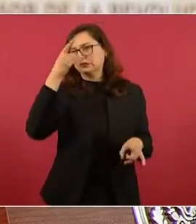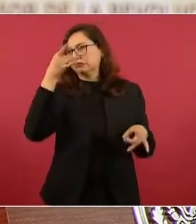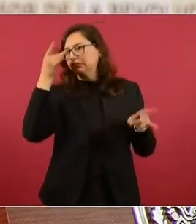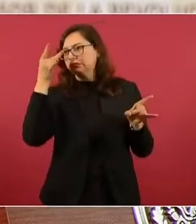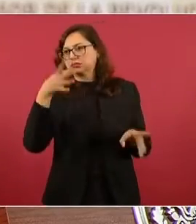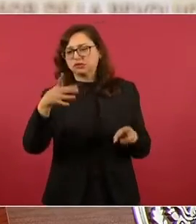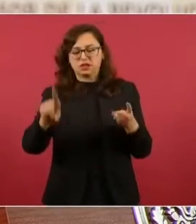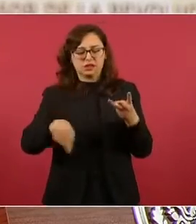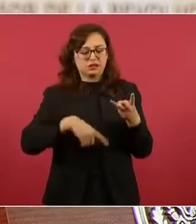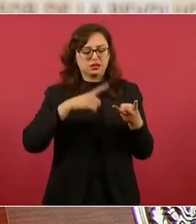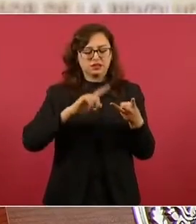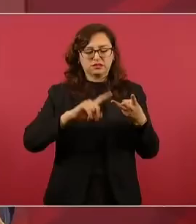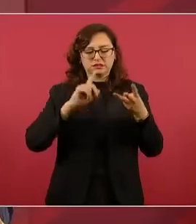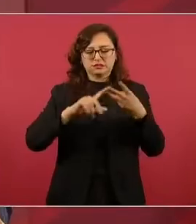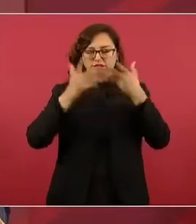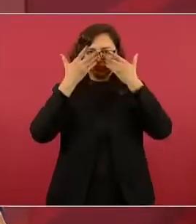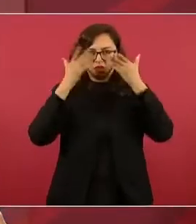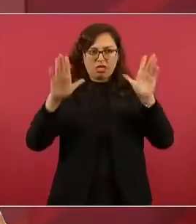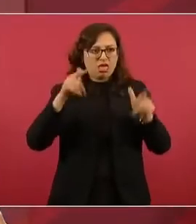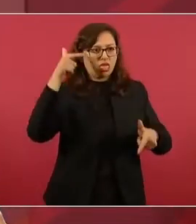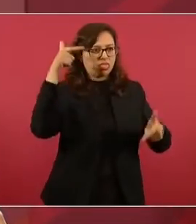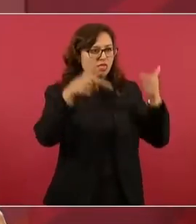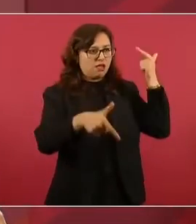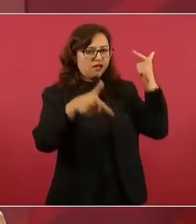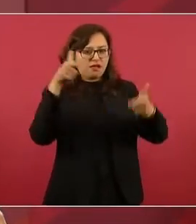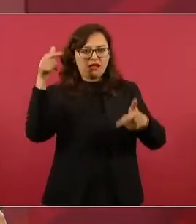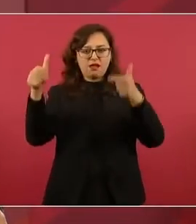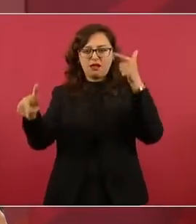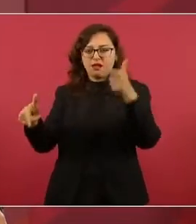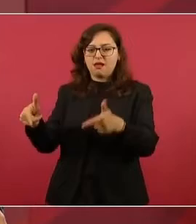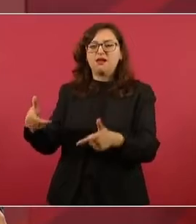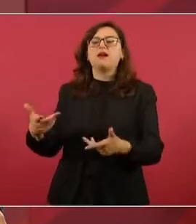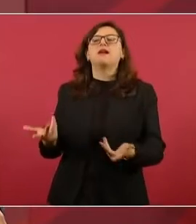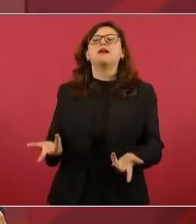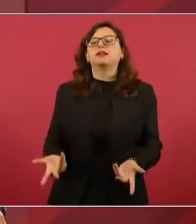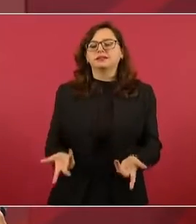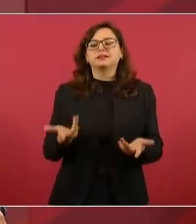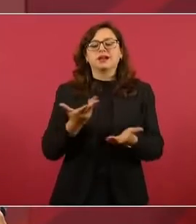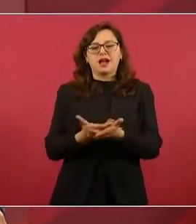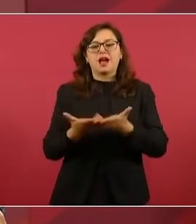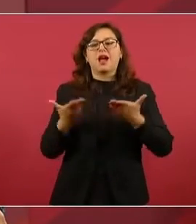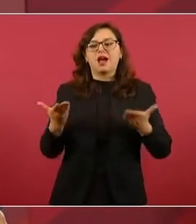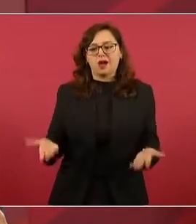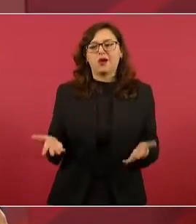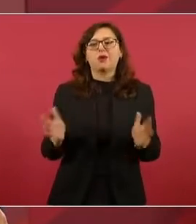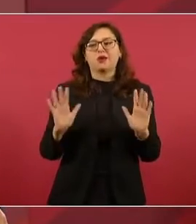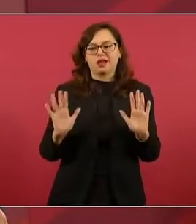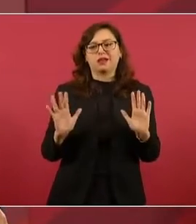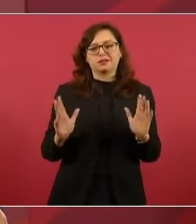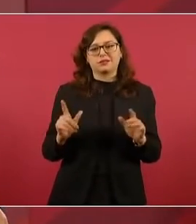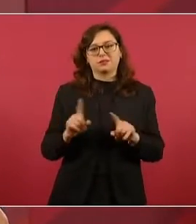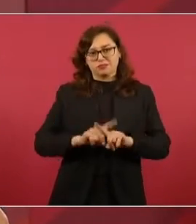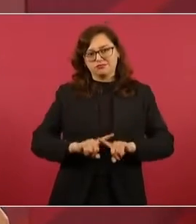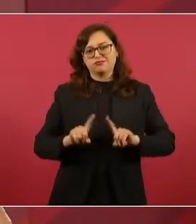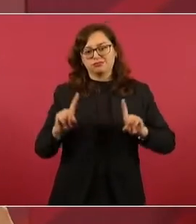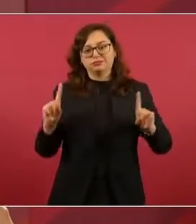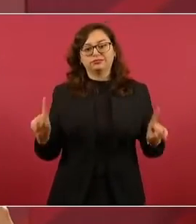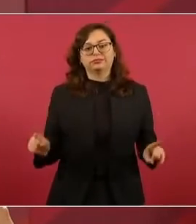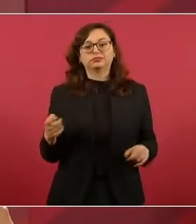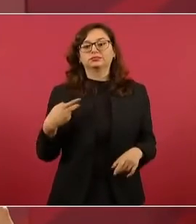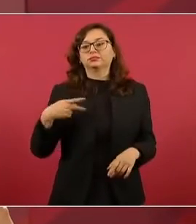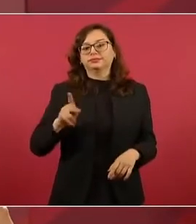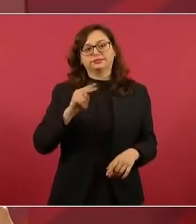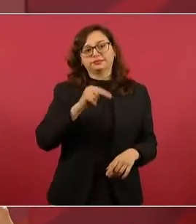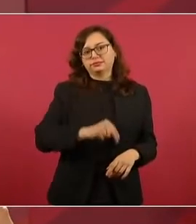en Nuevo León, el norte sigue teniendo muchísima